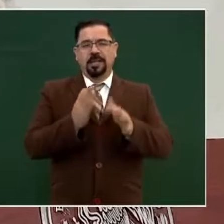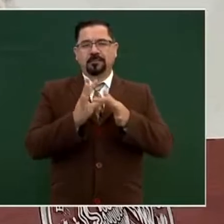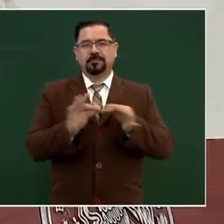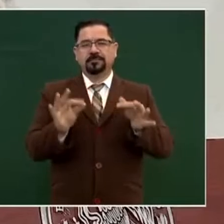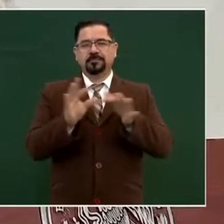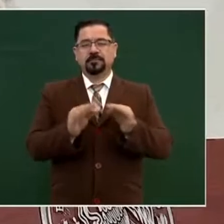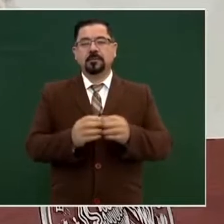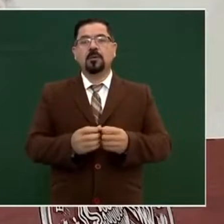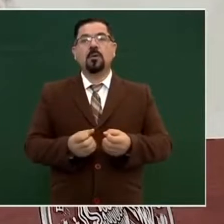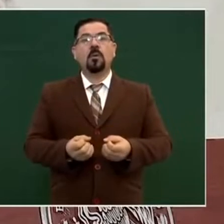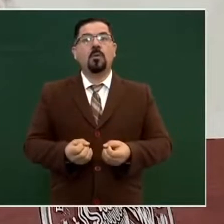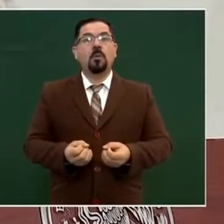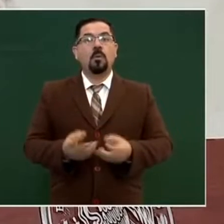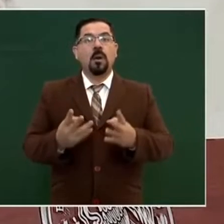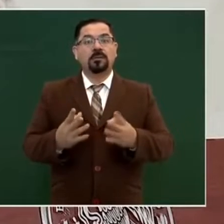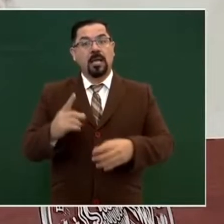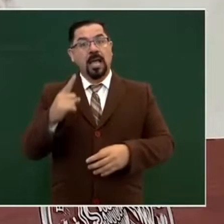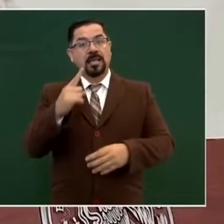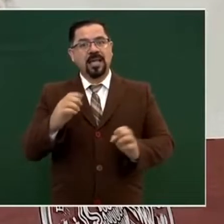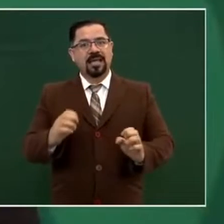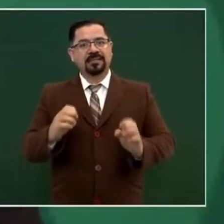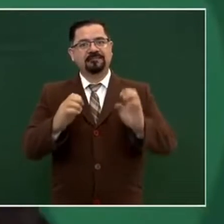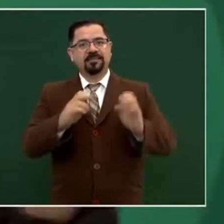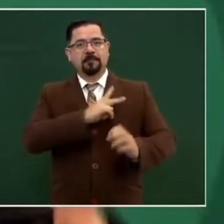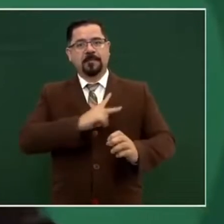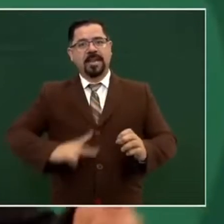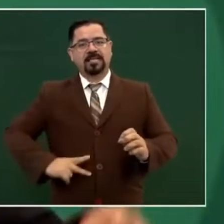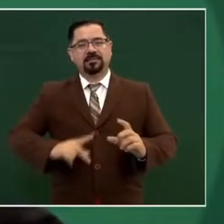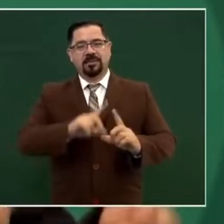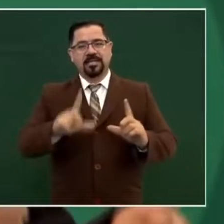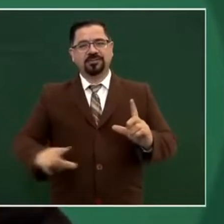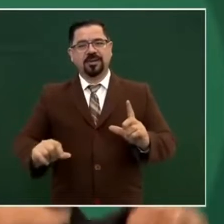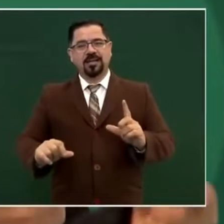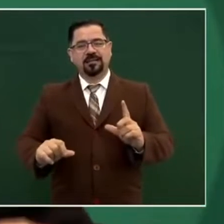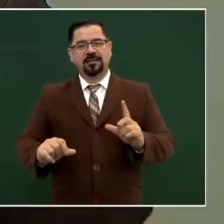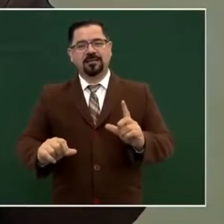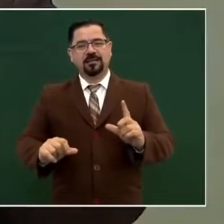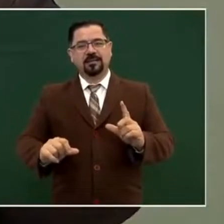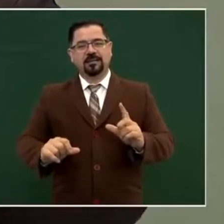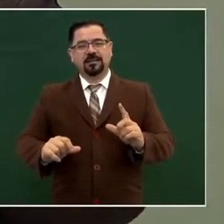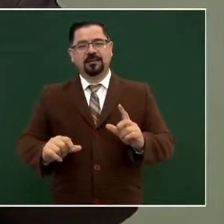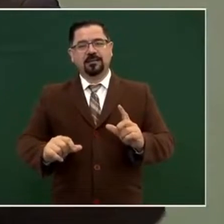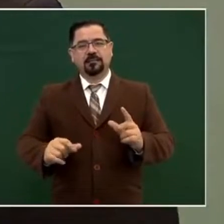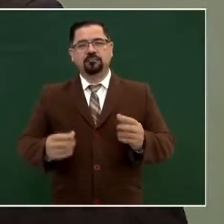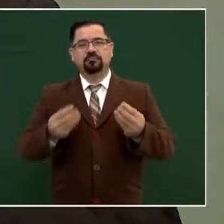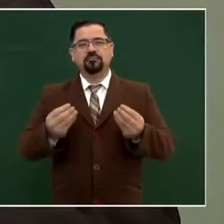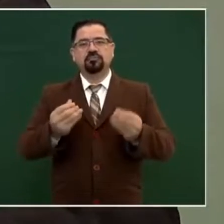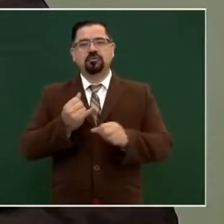Llegan a Palacio Nacional a entregarme informes,